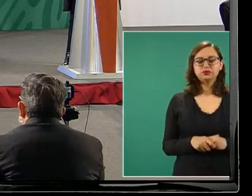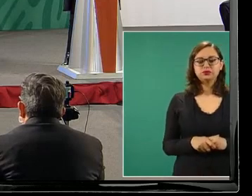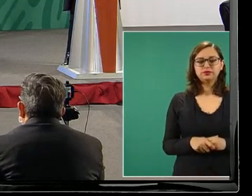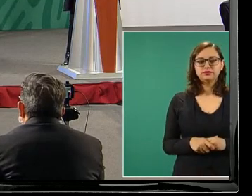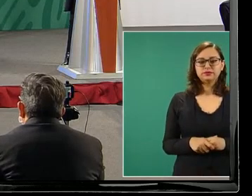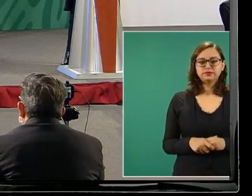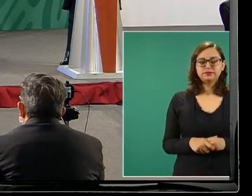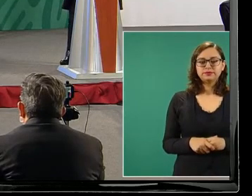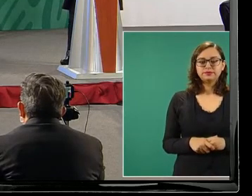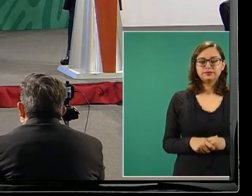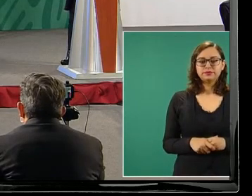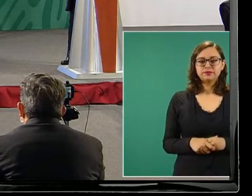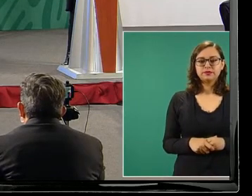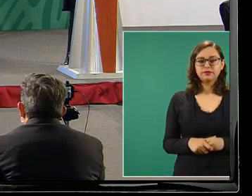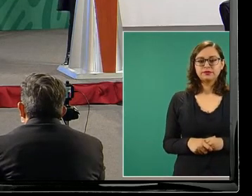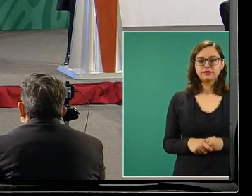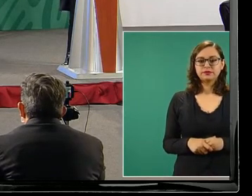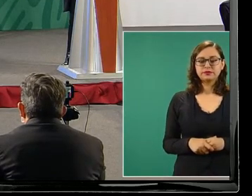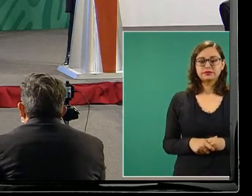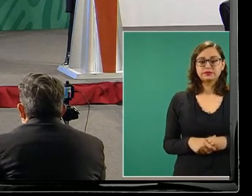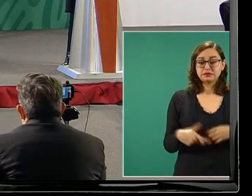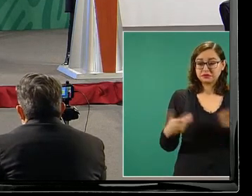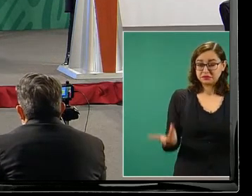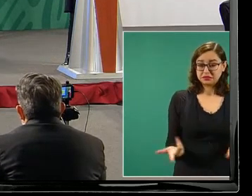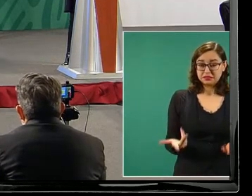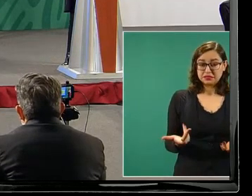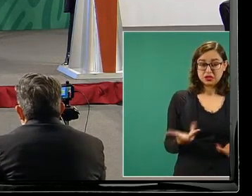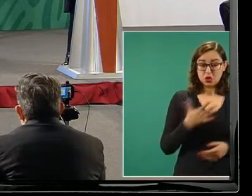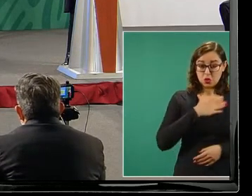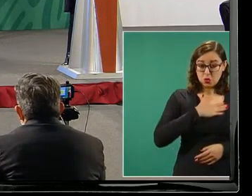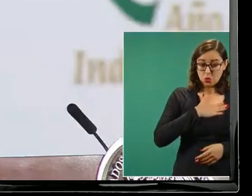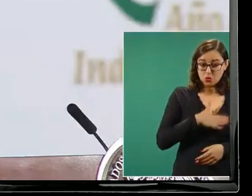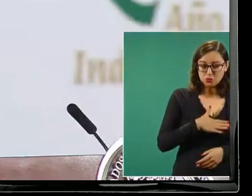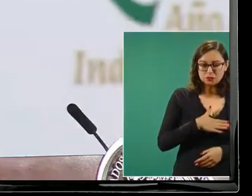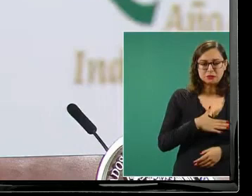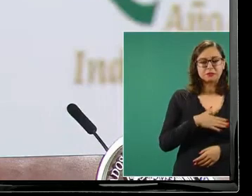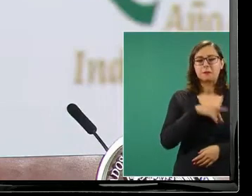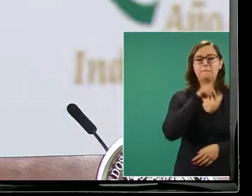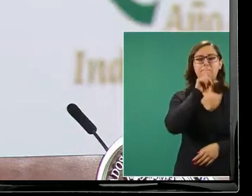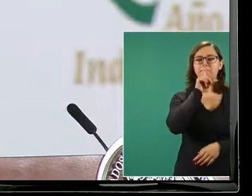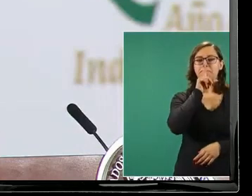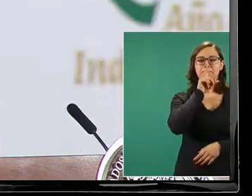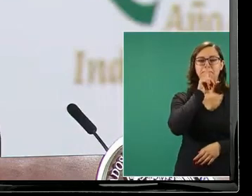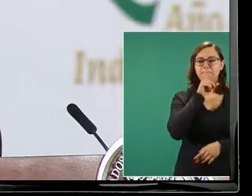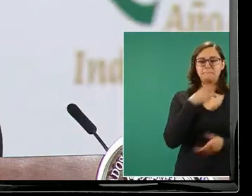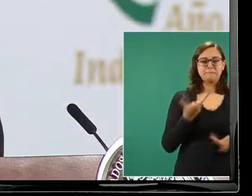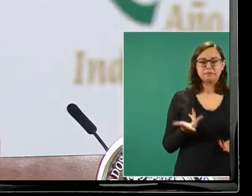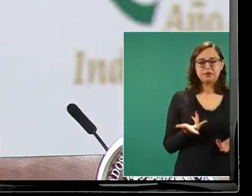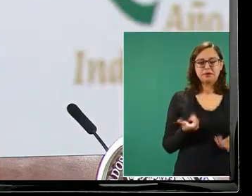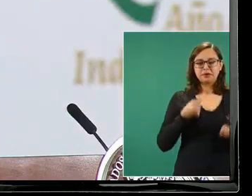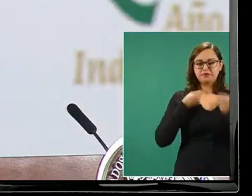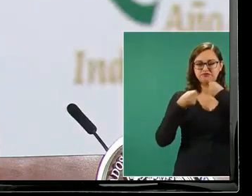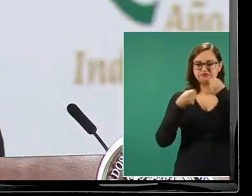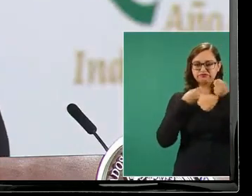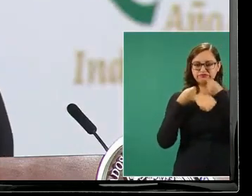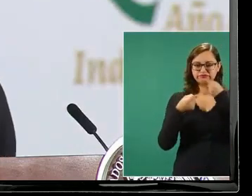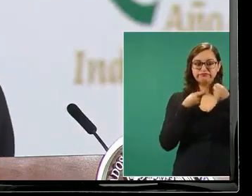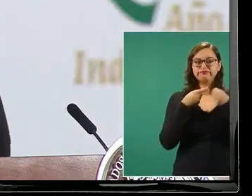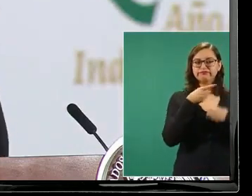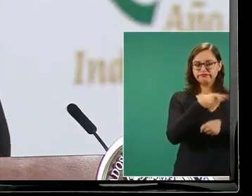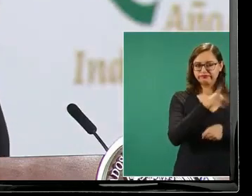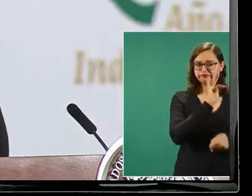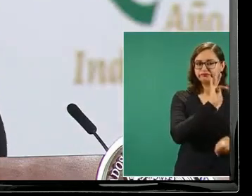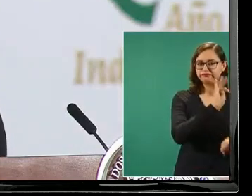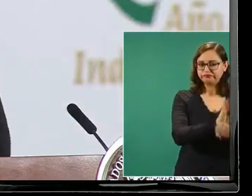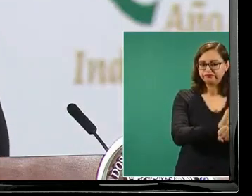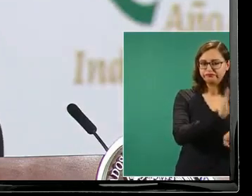más que un caso de justicia selectiva vemos un periodismo parcial y amarillista que busca